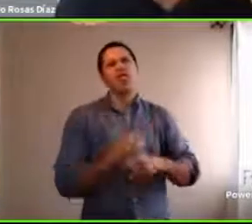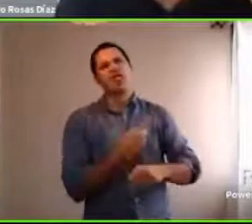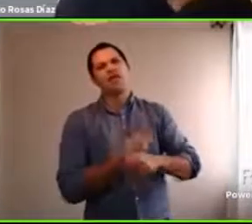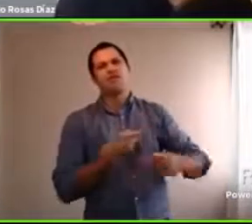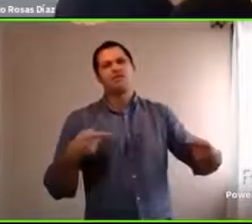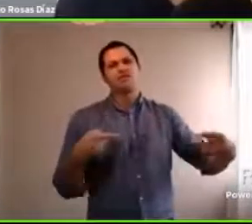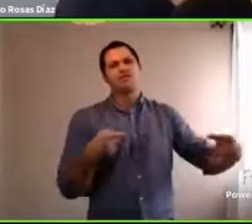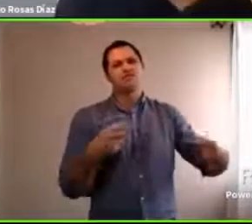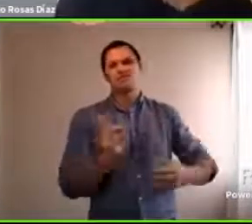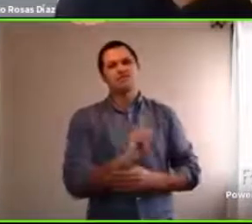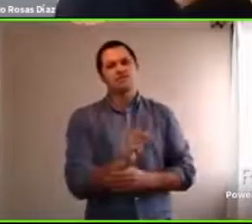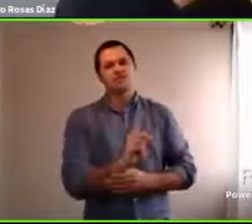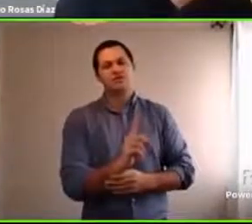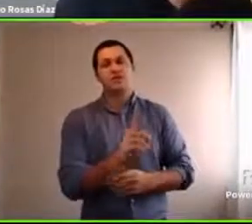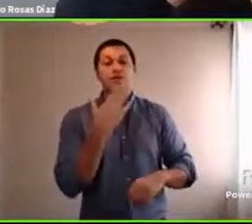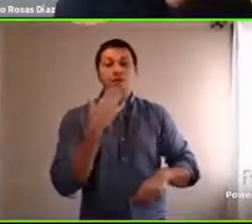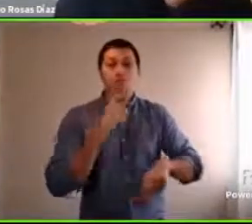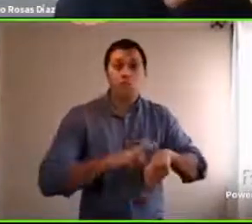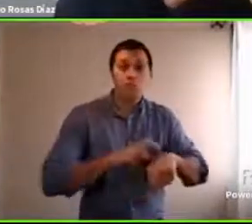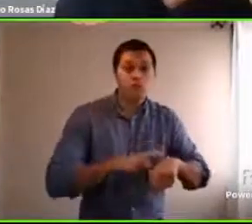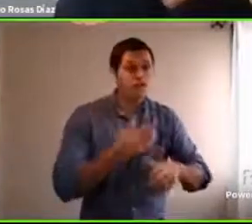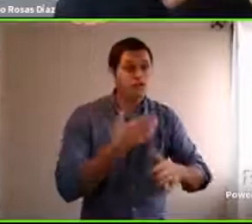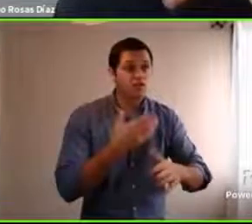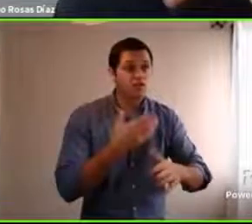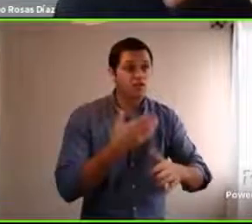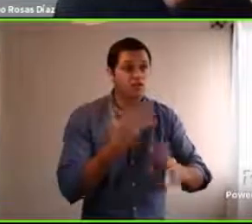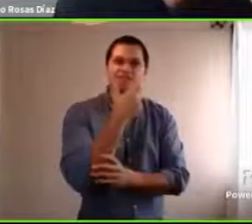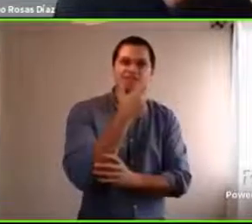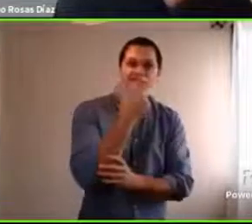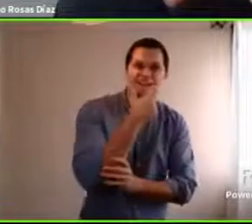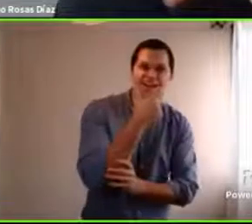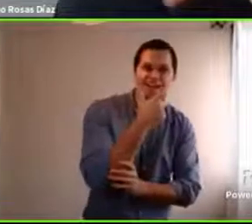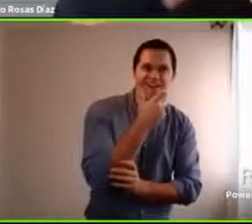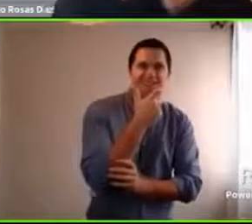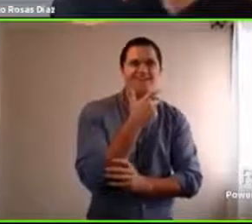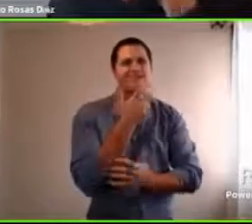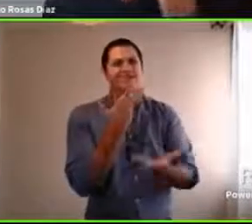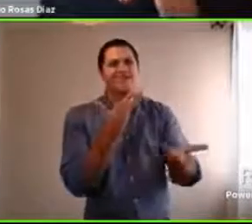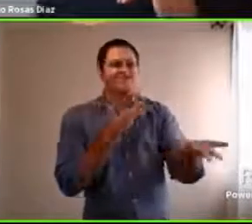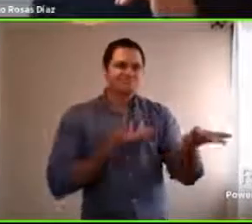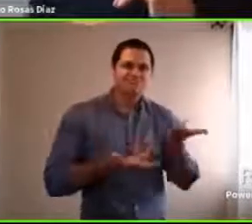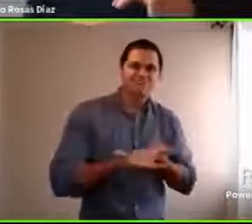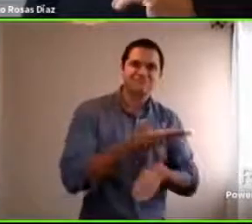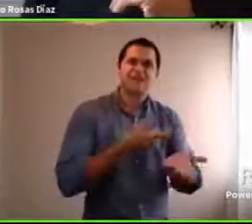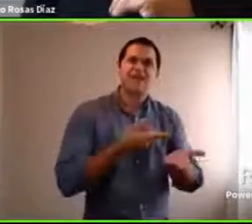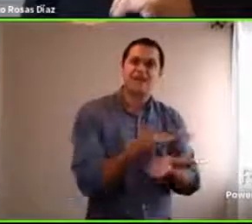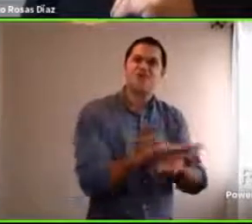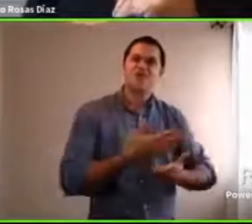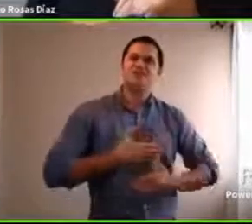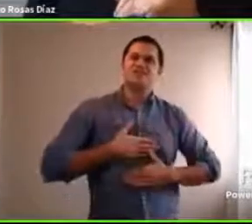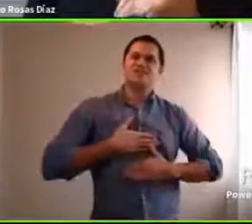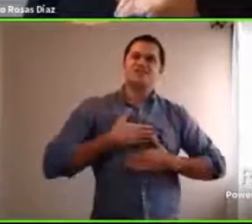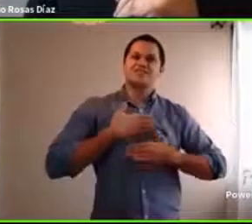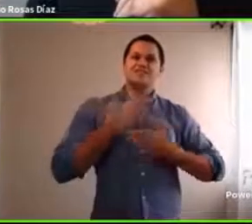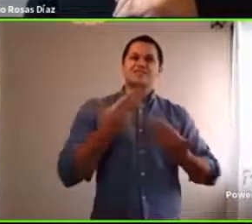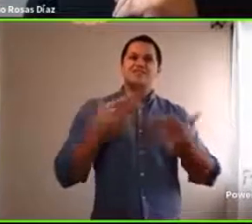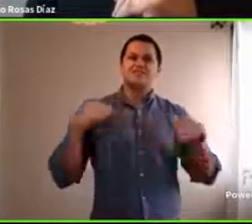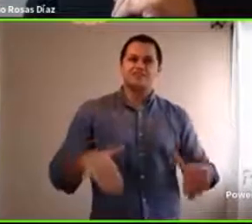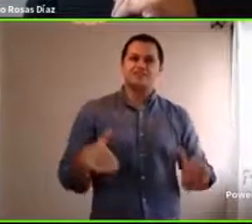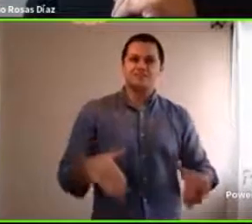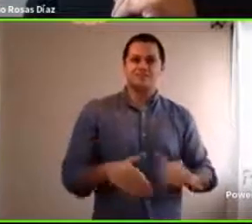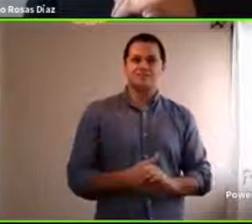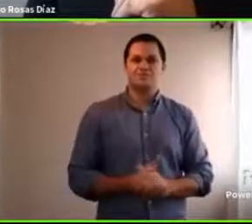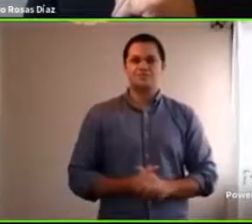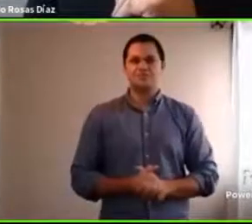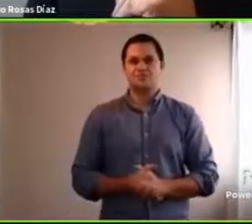de diálogo, de charla, de algún chiste, de que se sientan cómodos también estando en casa, entendiendo de que va haber un montón